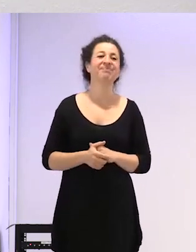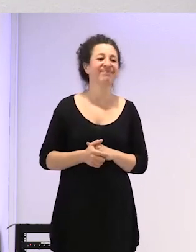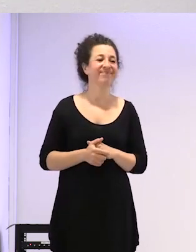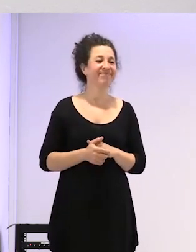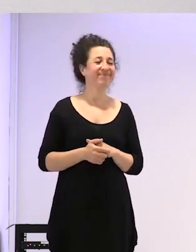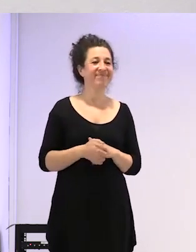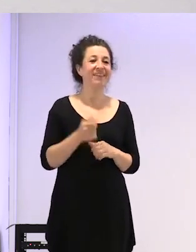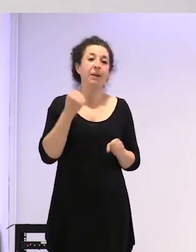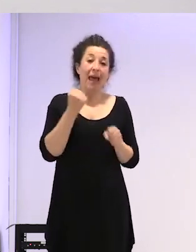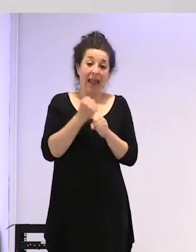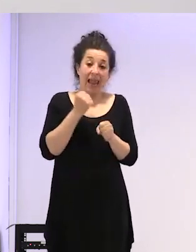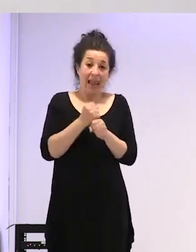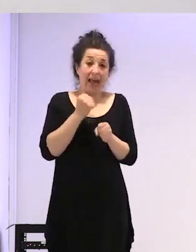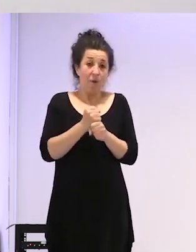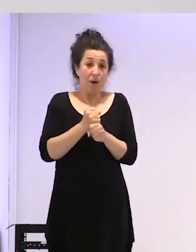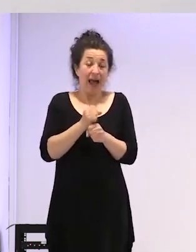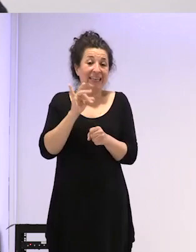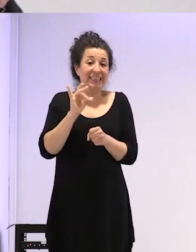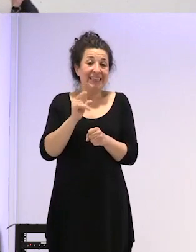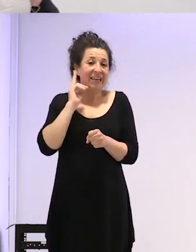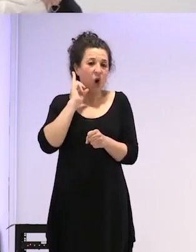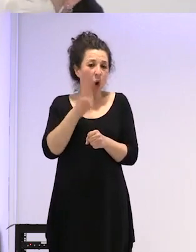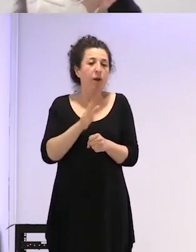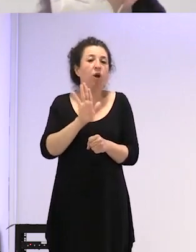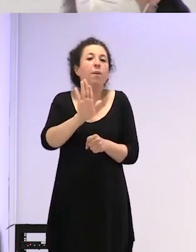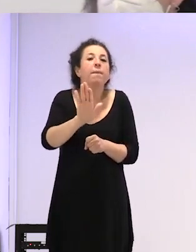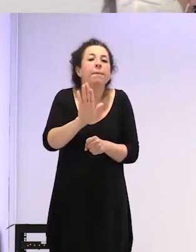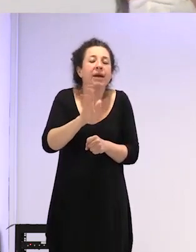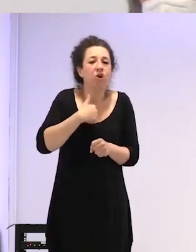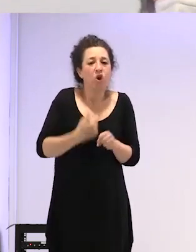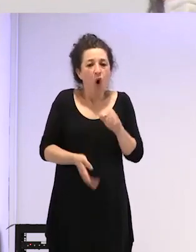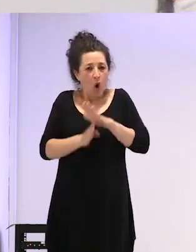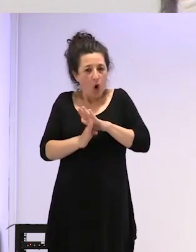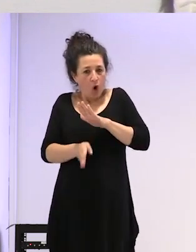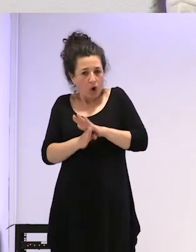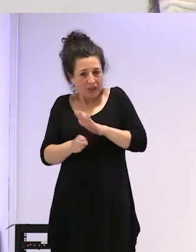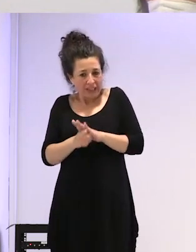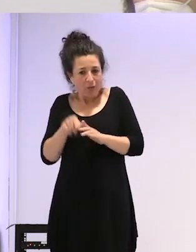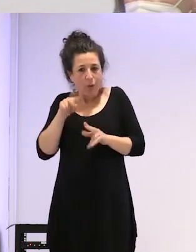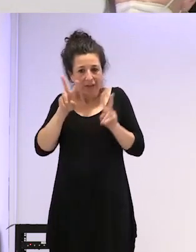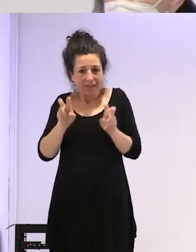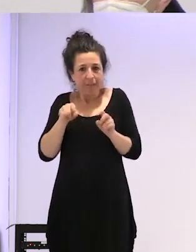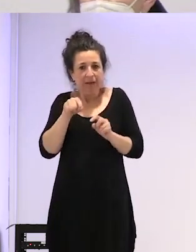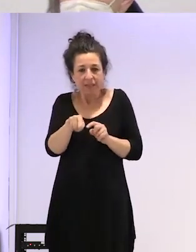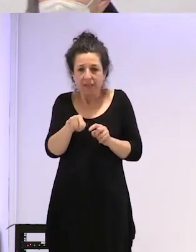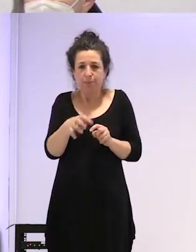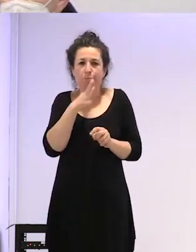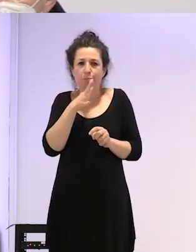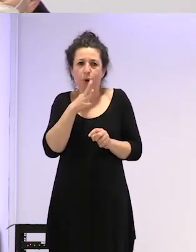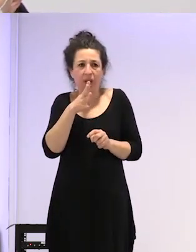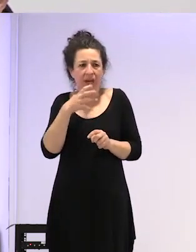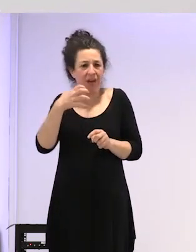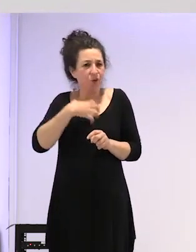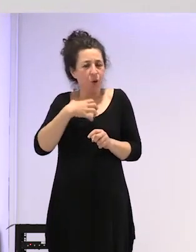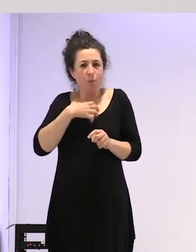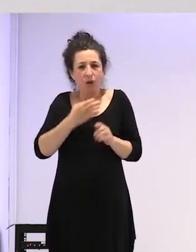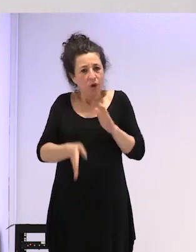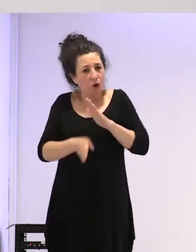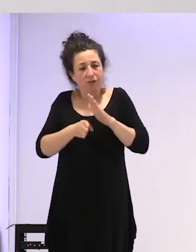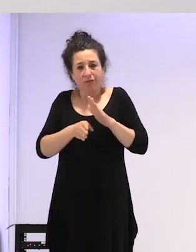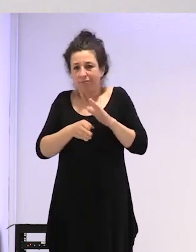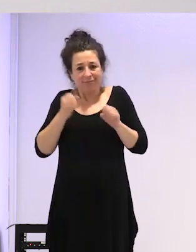no, laboralmente sí la otra cosa es que continúan en eso porque pienso que no puedo dejar de de trabajar